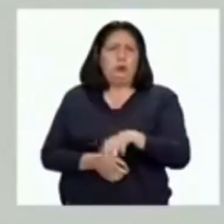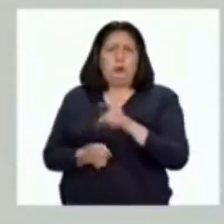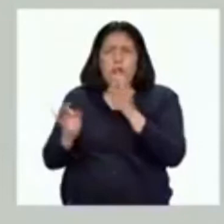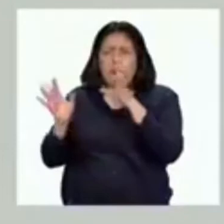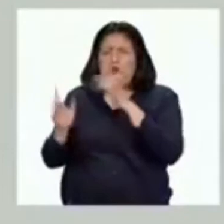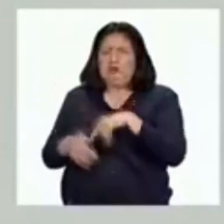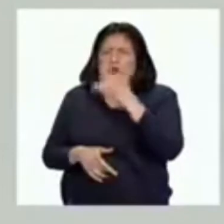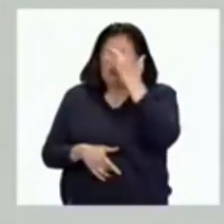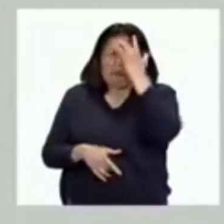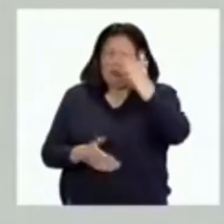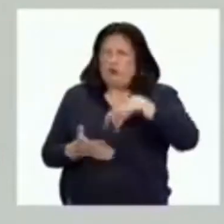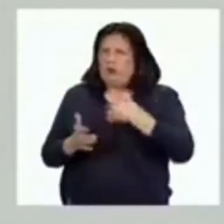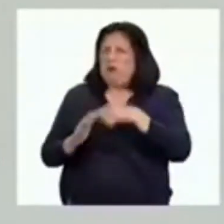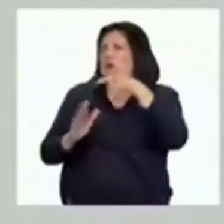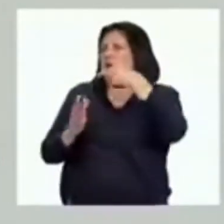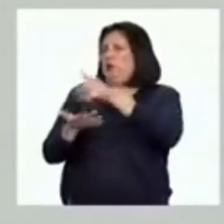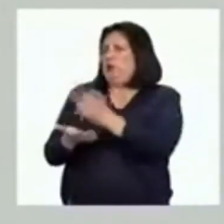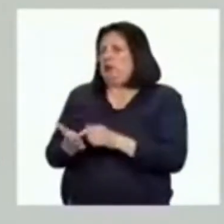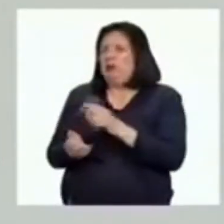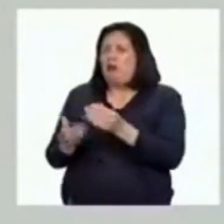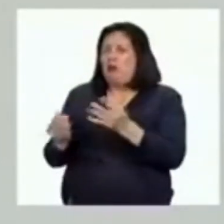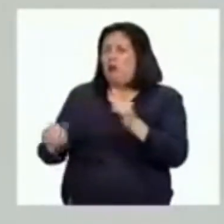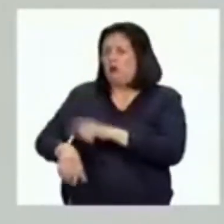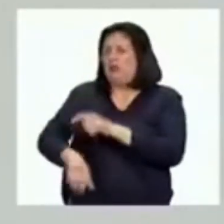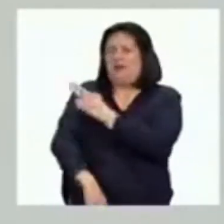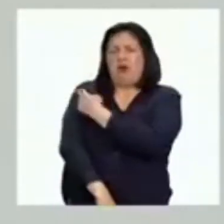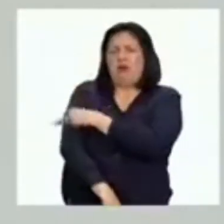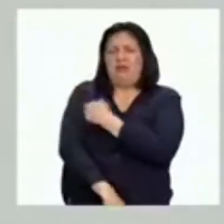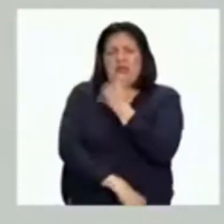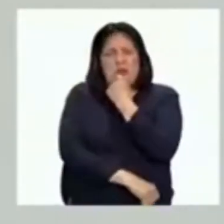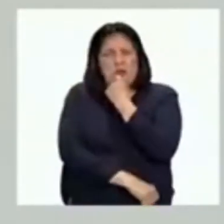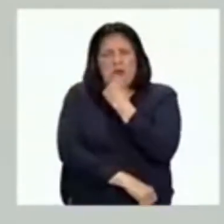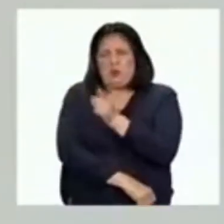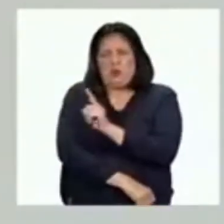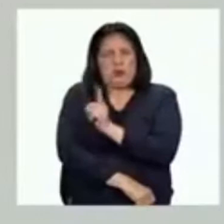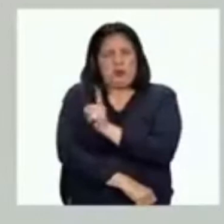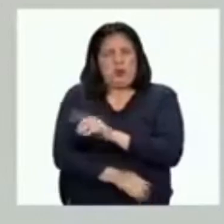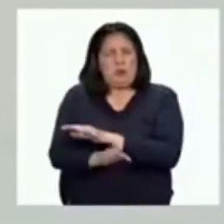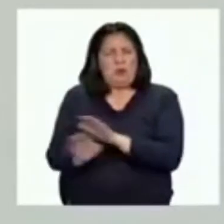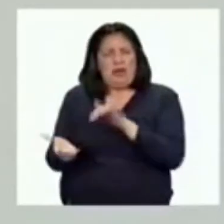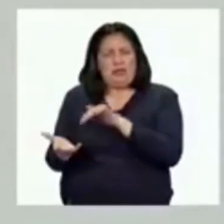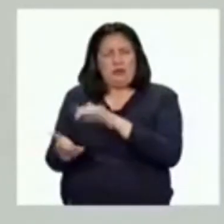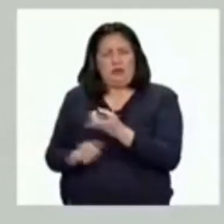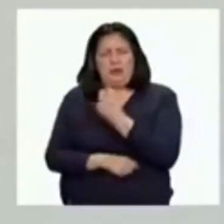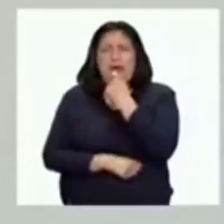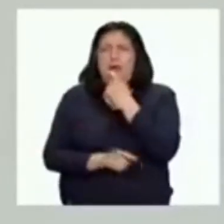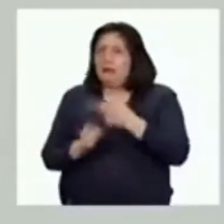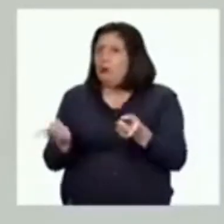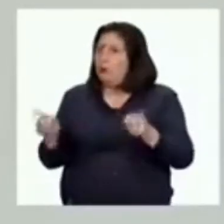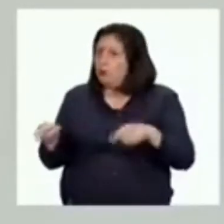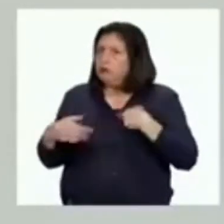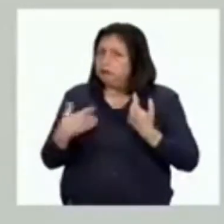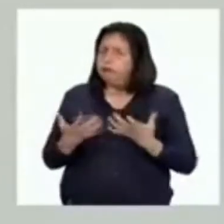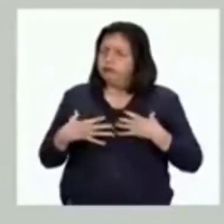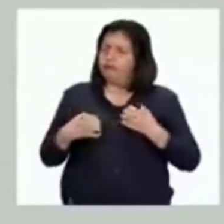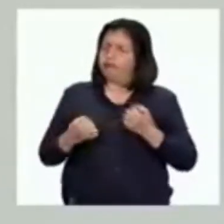clases en los hospitales sin poder asistir a clases. Todos pensábamos que no iban a poder terminar el año con nosotros. Sin embargo, apenas pudo ponerse